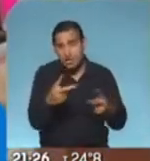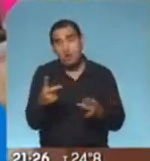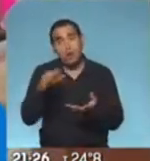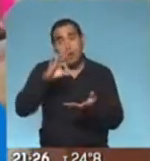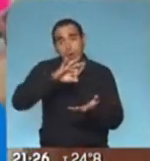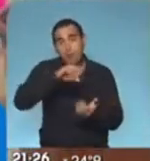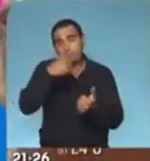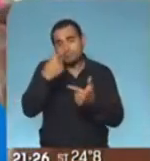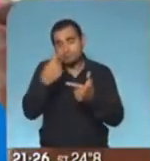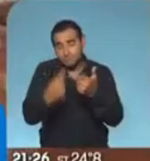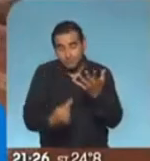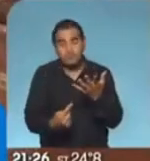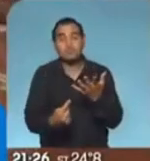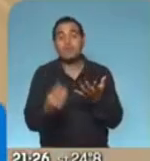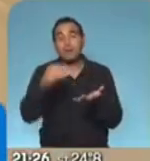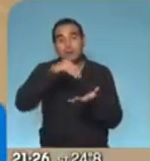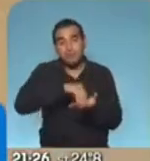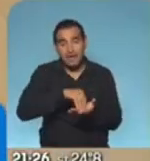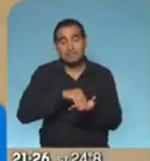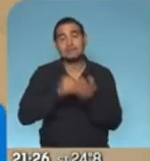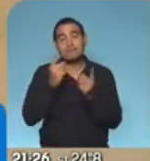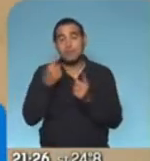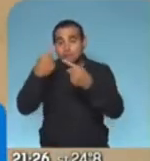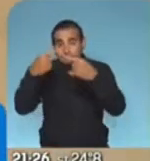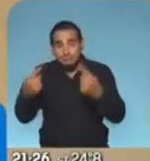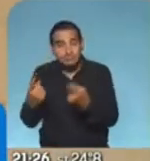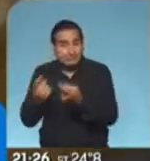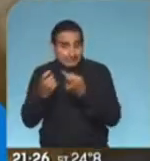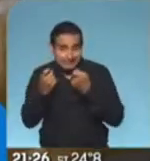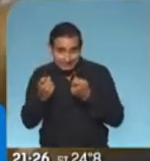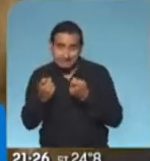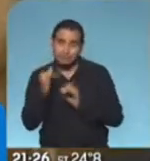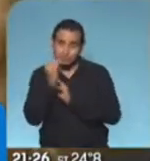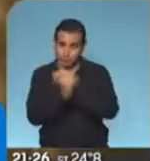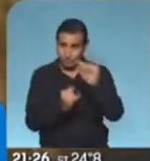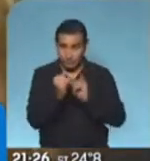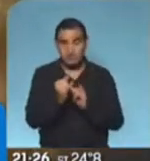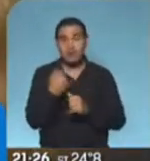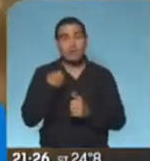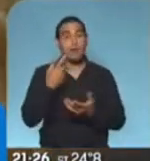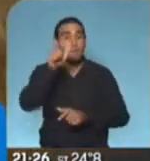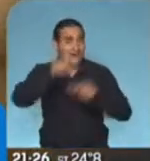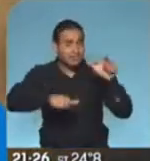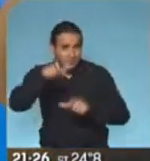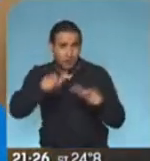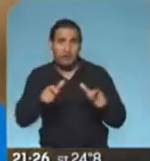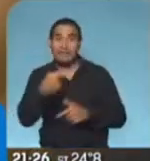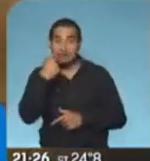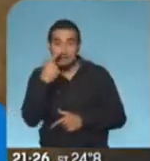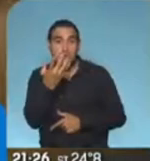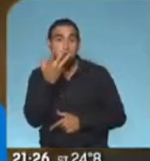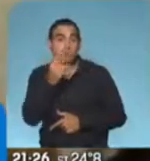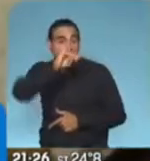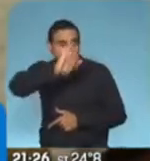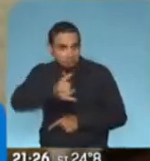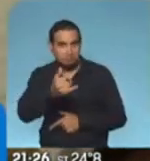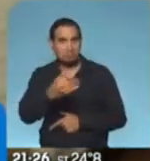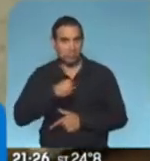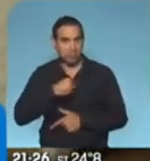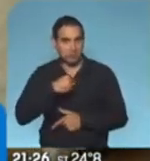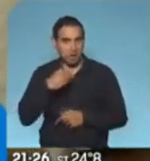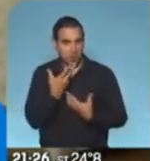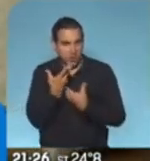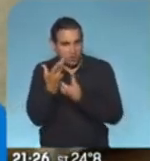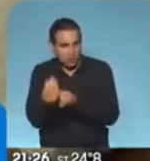distanciamiento social y relevamiento de las necesidades de los adultos mayores. Todas aquellas personas que estén interesadas, que quieran formar